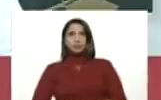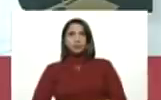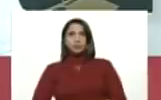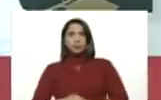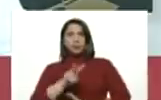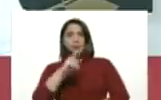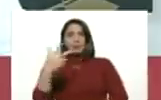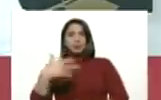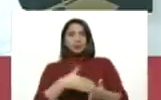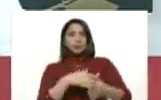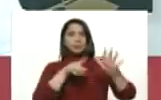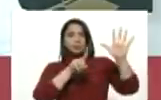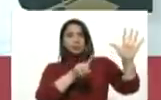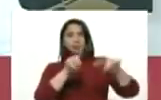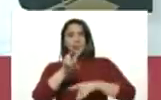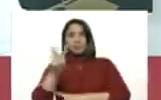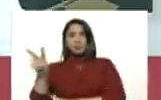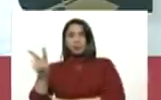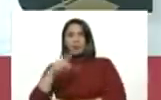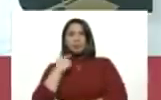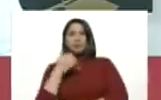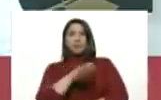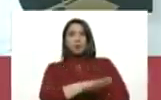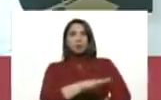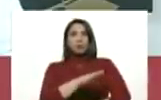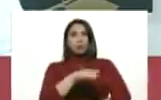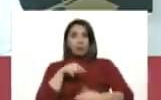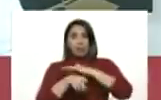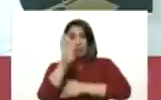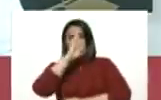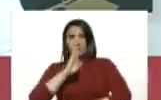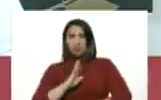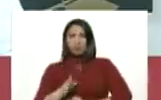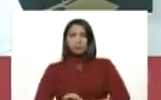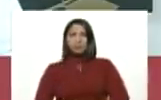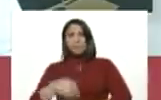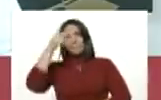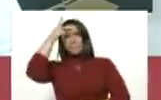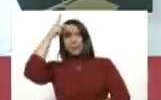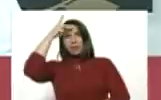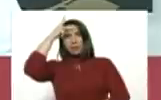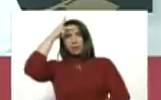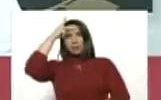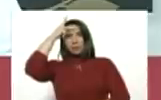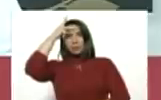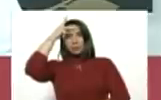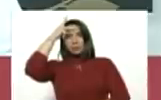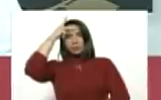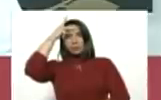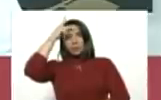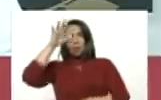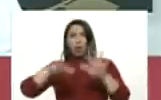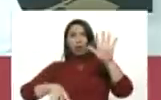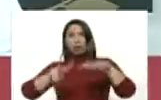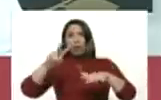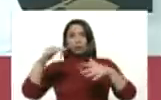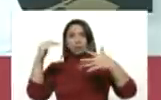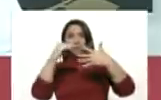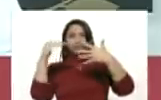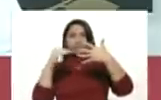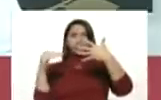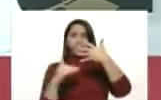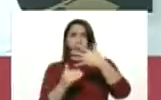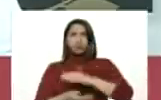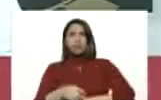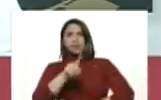23.622 fallecidos. Perú, está en el lugar número 12. Perú,